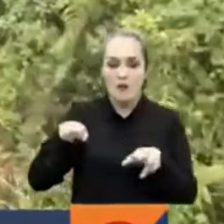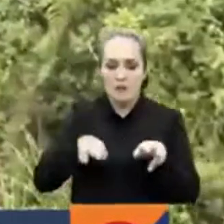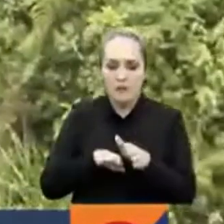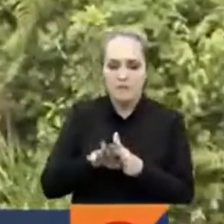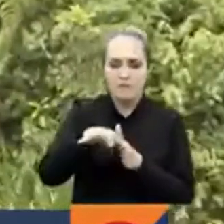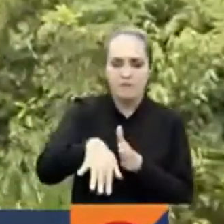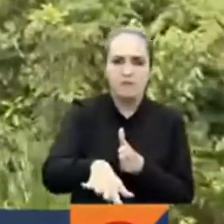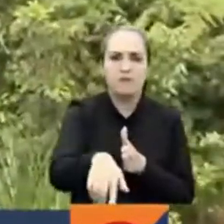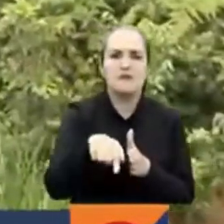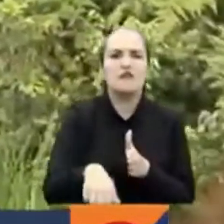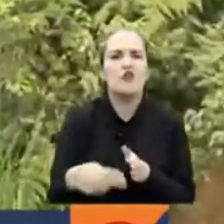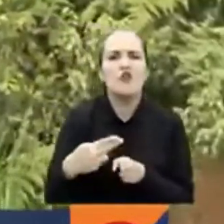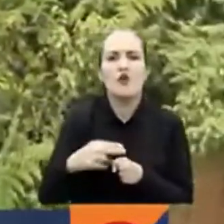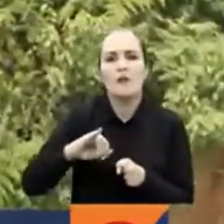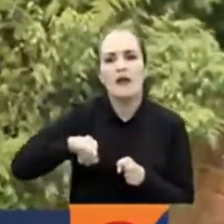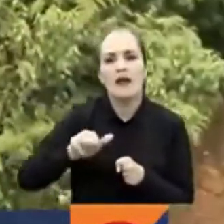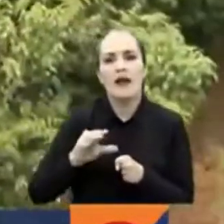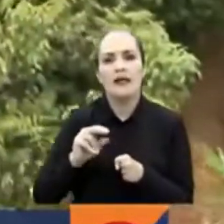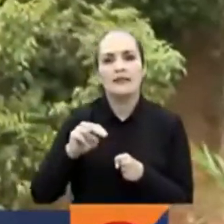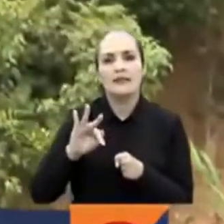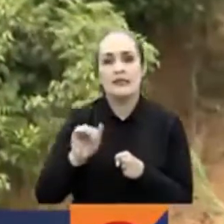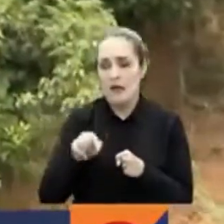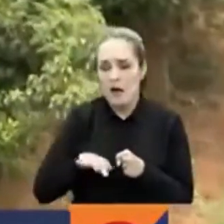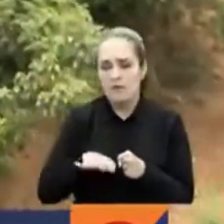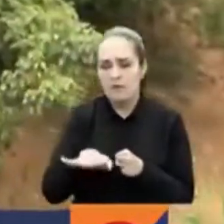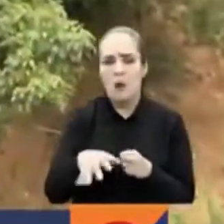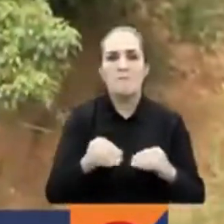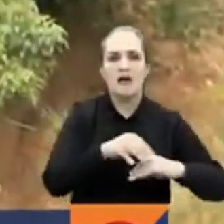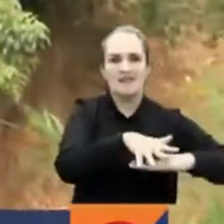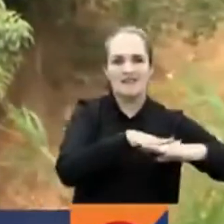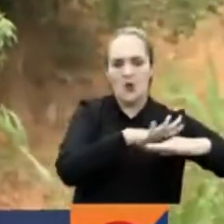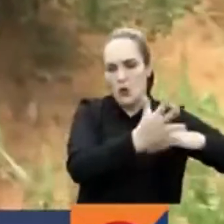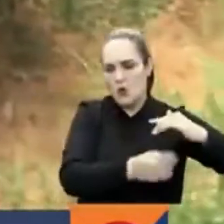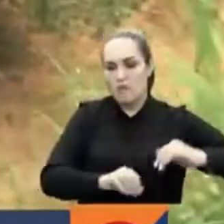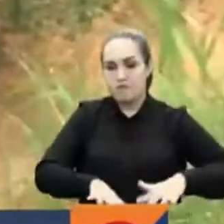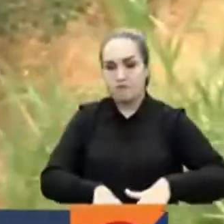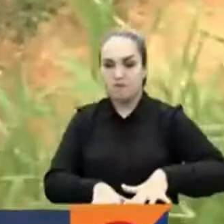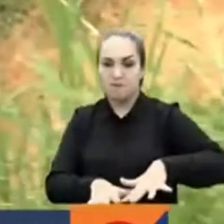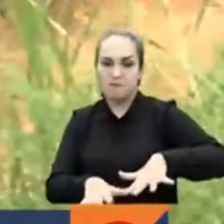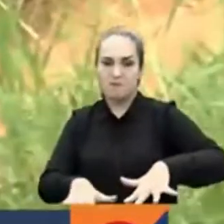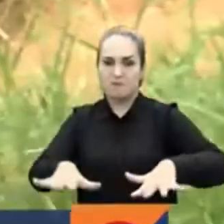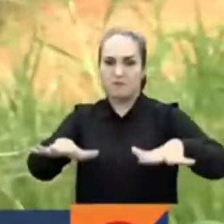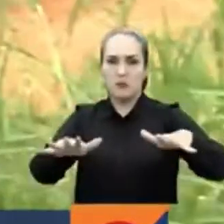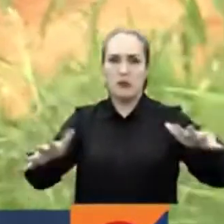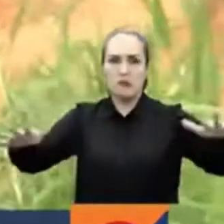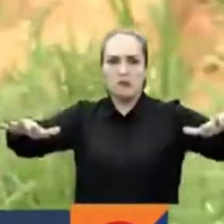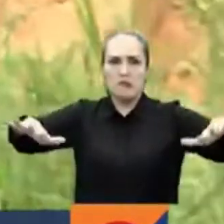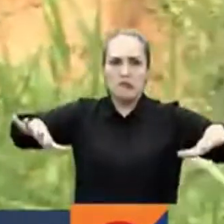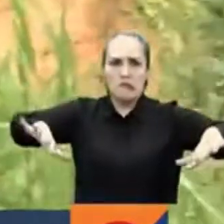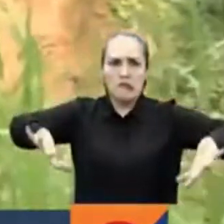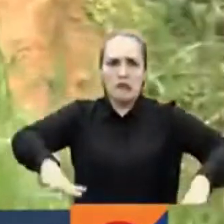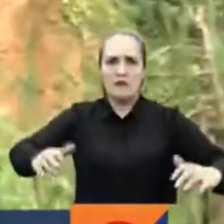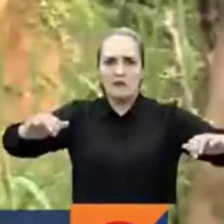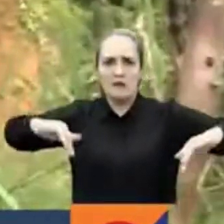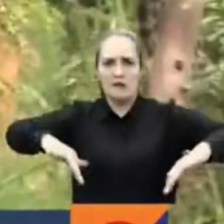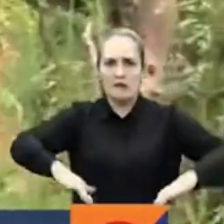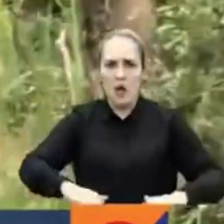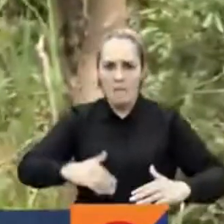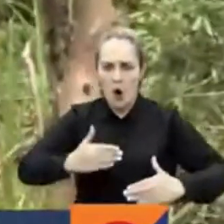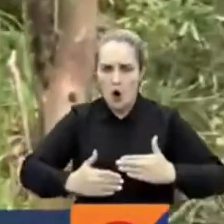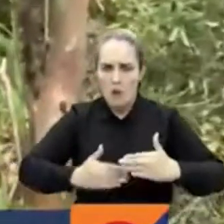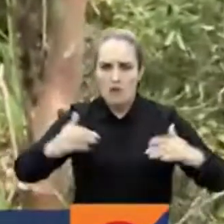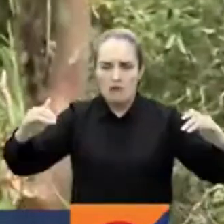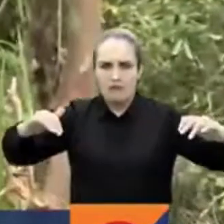Jacinta comienza a estancarse con aguas del alcantarillado, provocando que las colinas se vayan desprendiendo poco a